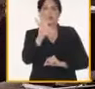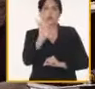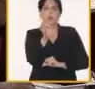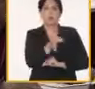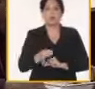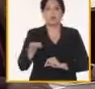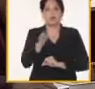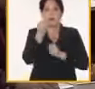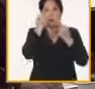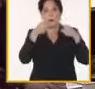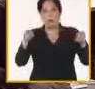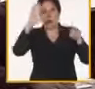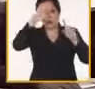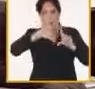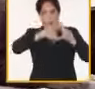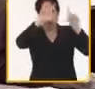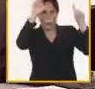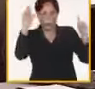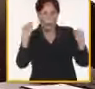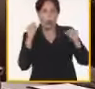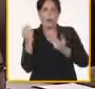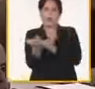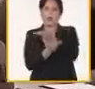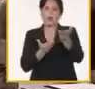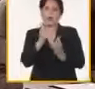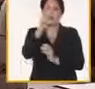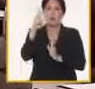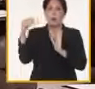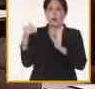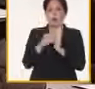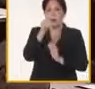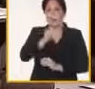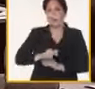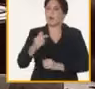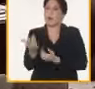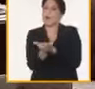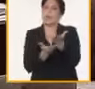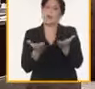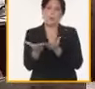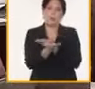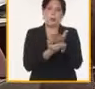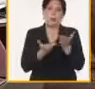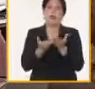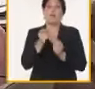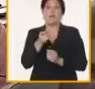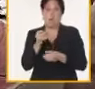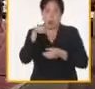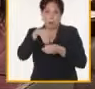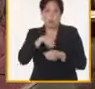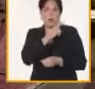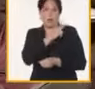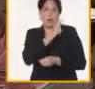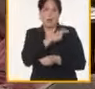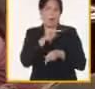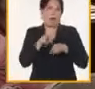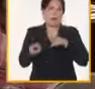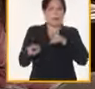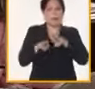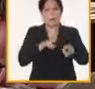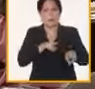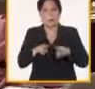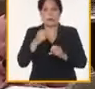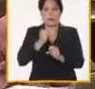realizándose intercambio con más de 2.900 personas que incluyen a cuadros políticos, administrativos,